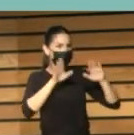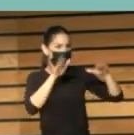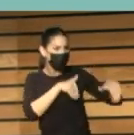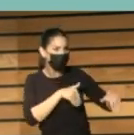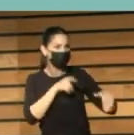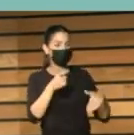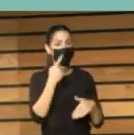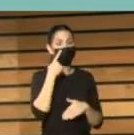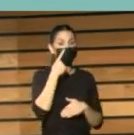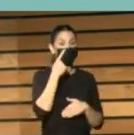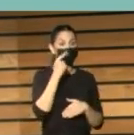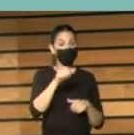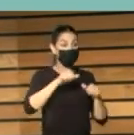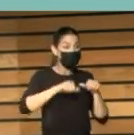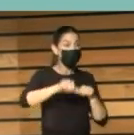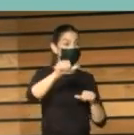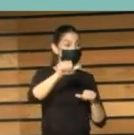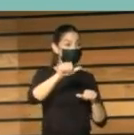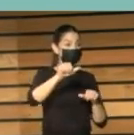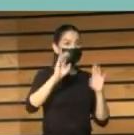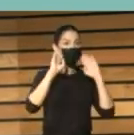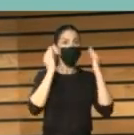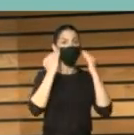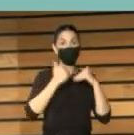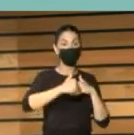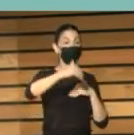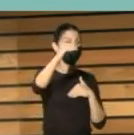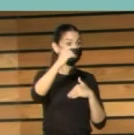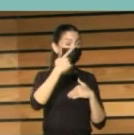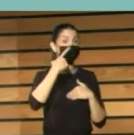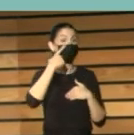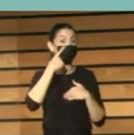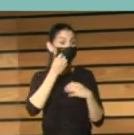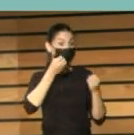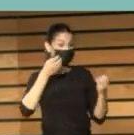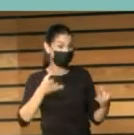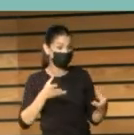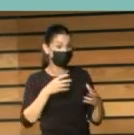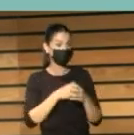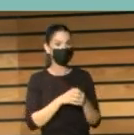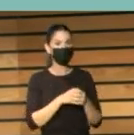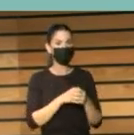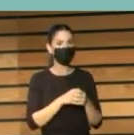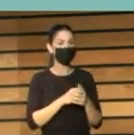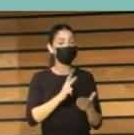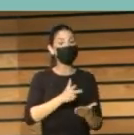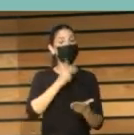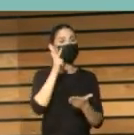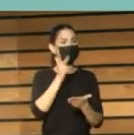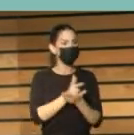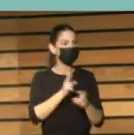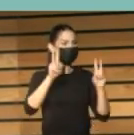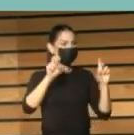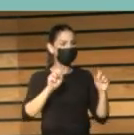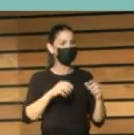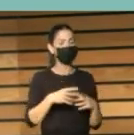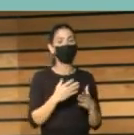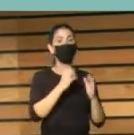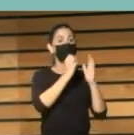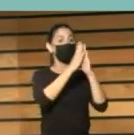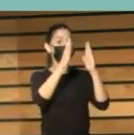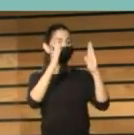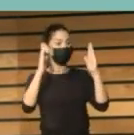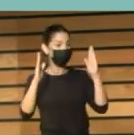los próximos años. El desafío de la transformación que tienen las bibliotecas en el proceso digital es fundamental, pero